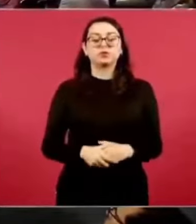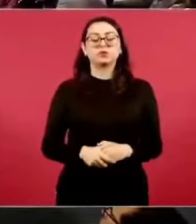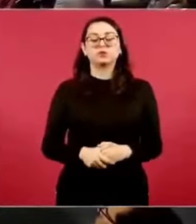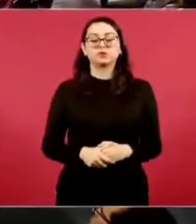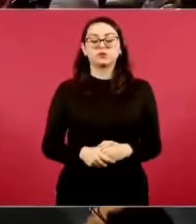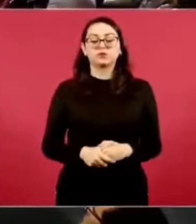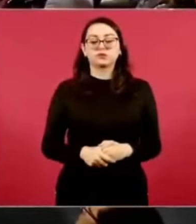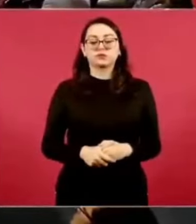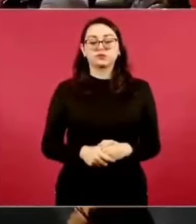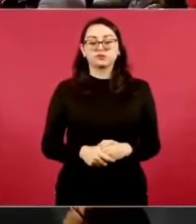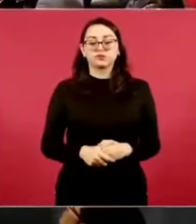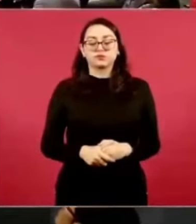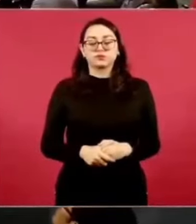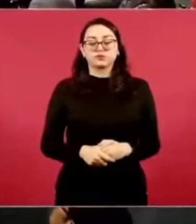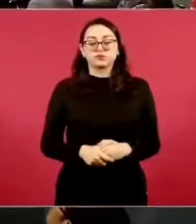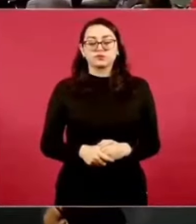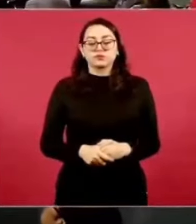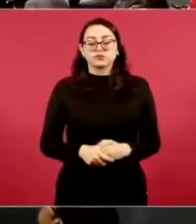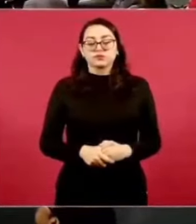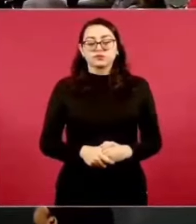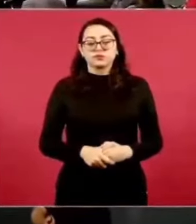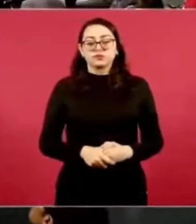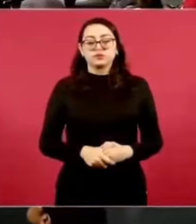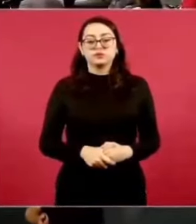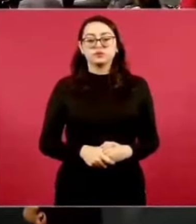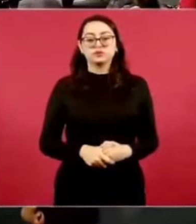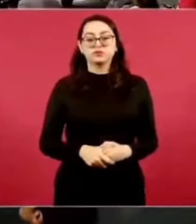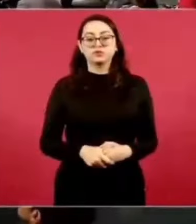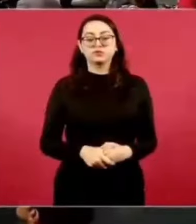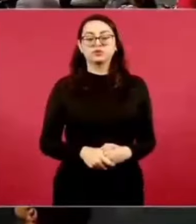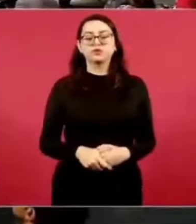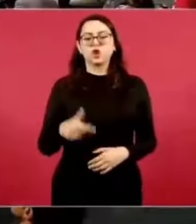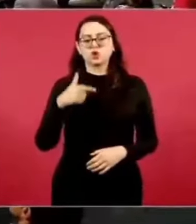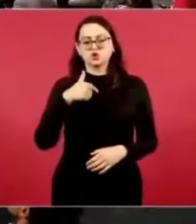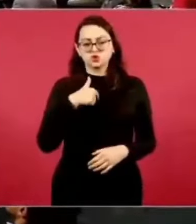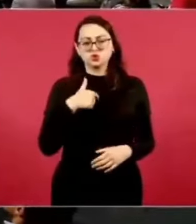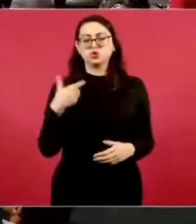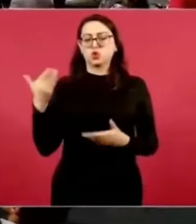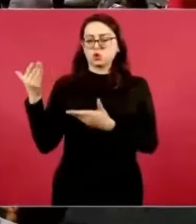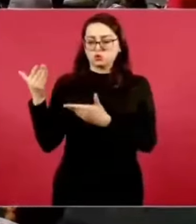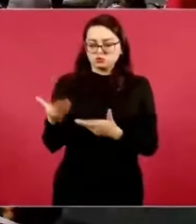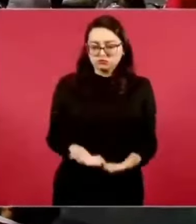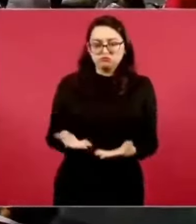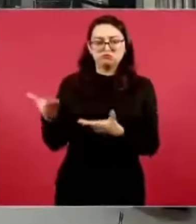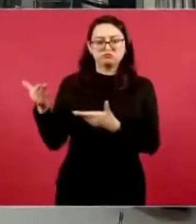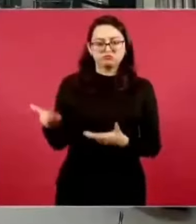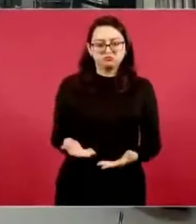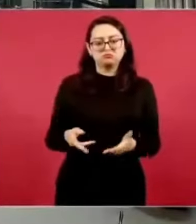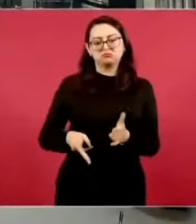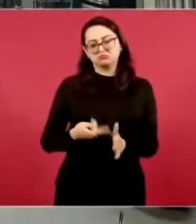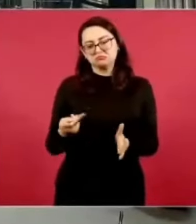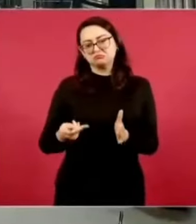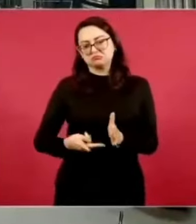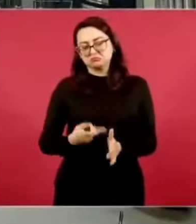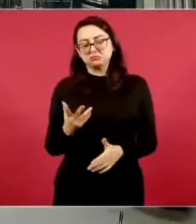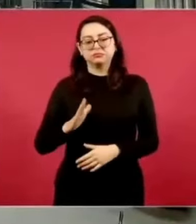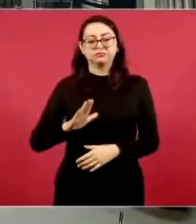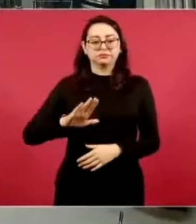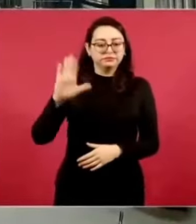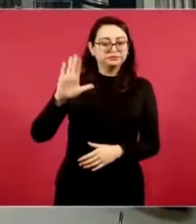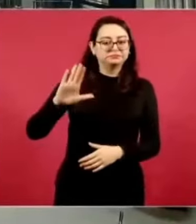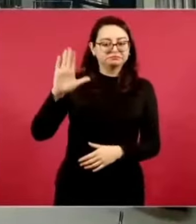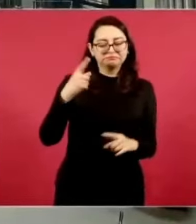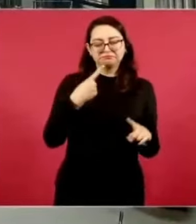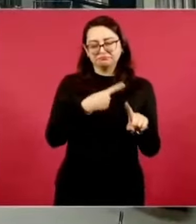Presidente, le he tocado algunos aspectos durante mi presencia aquí en la matutina, a lo que le agradezco infinitamente, son la situación